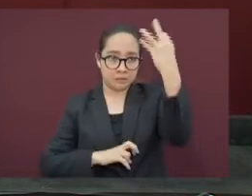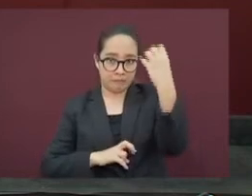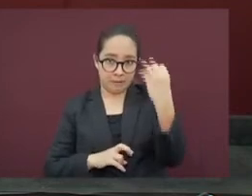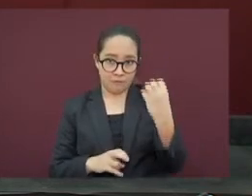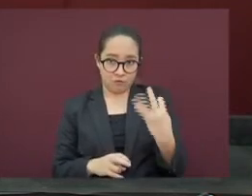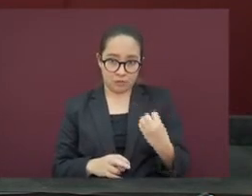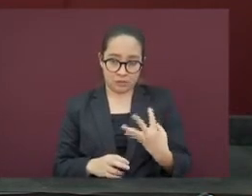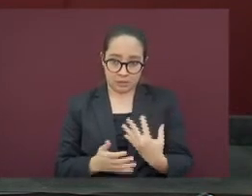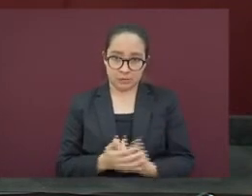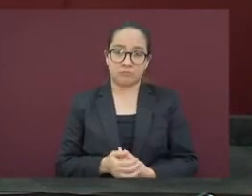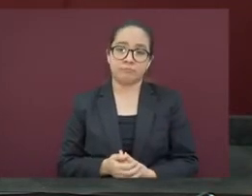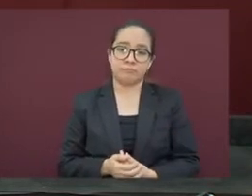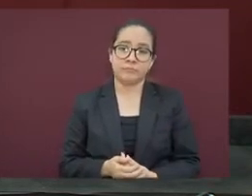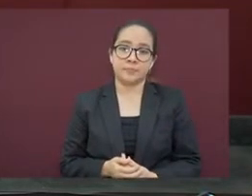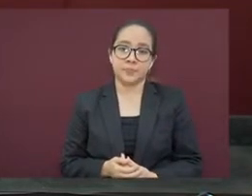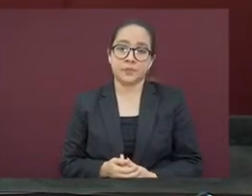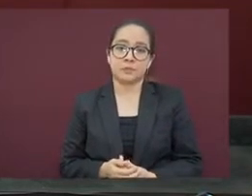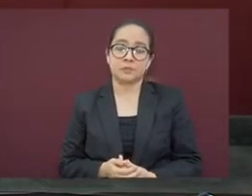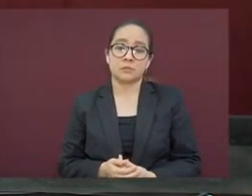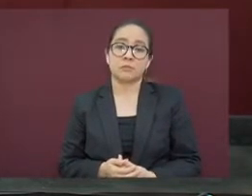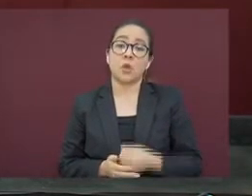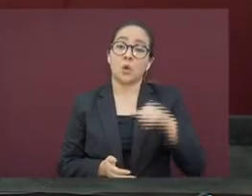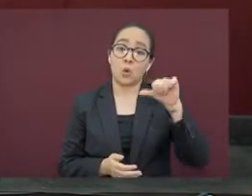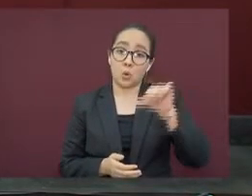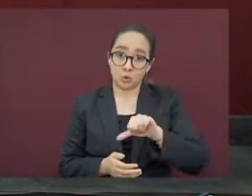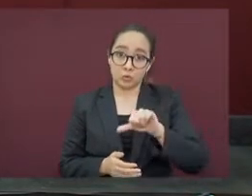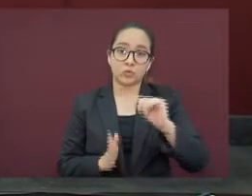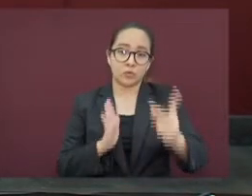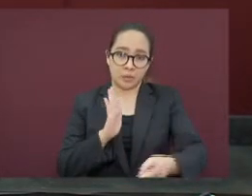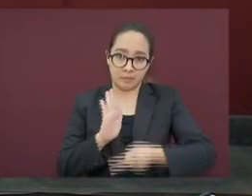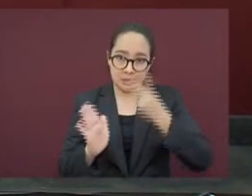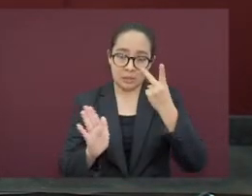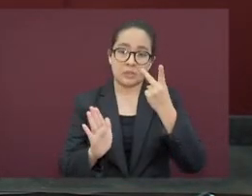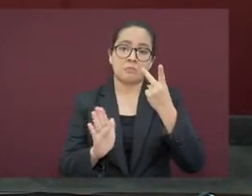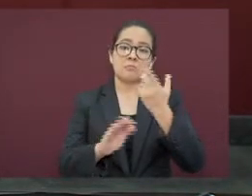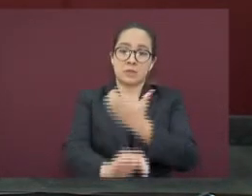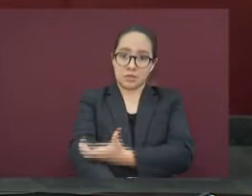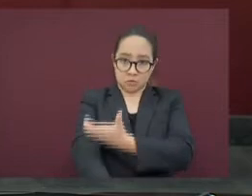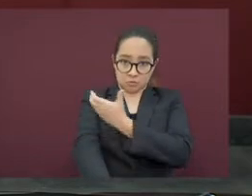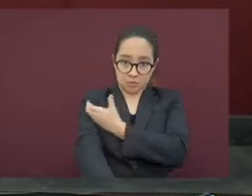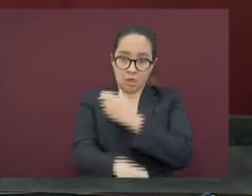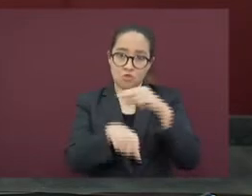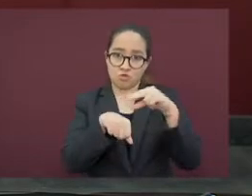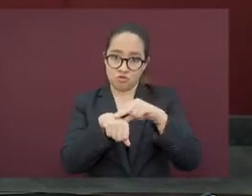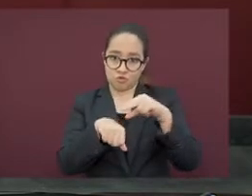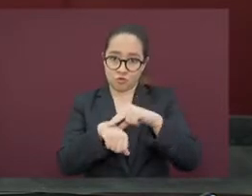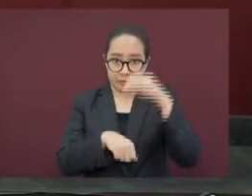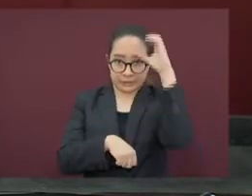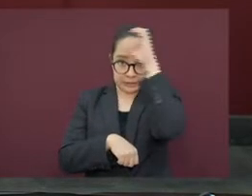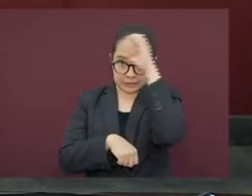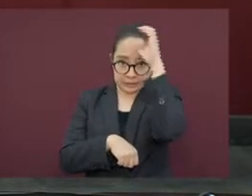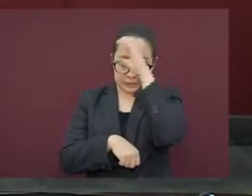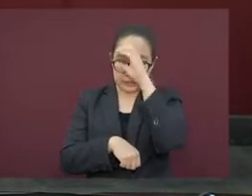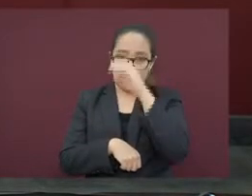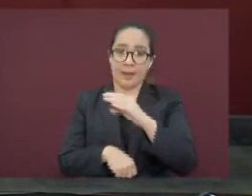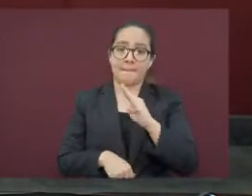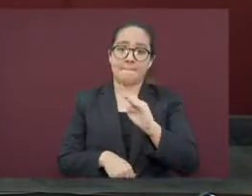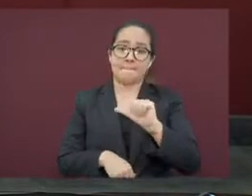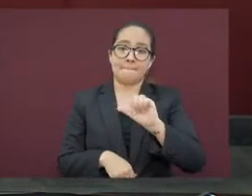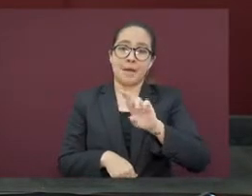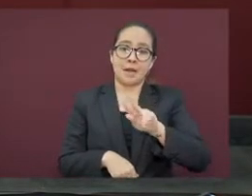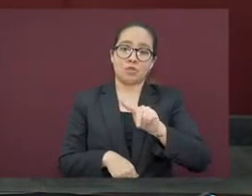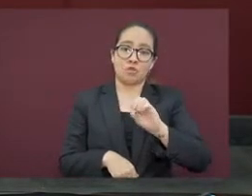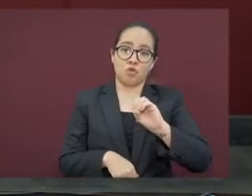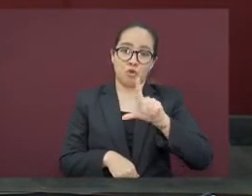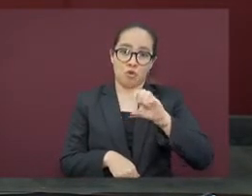también, de nuevo, nos acompaña el doctor en ciencias, el doctor Bartolo Avendaño